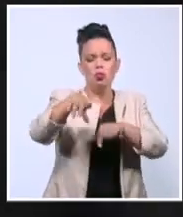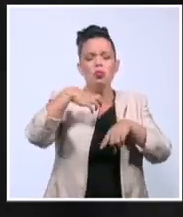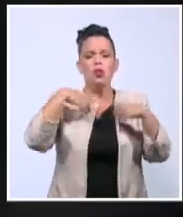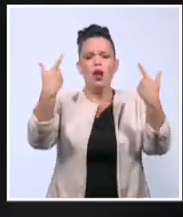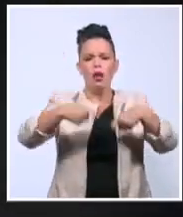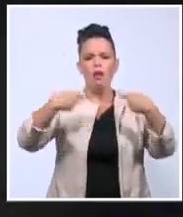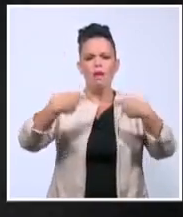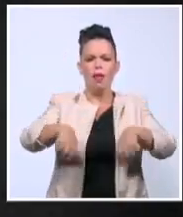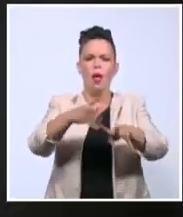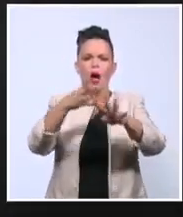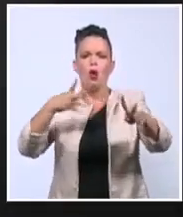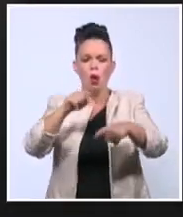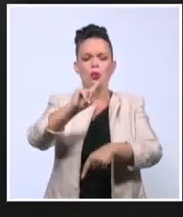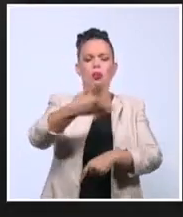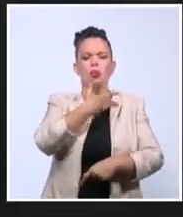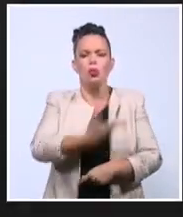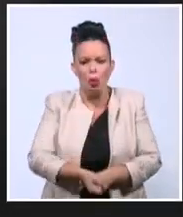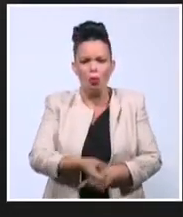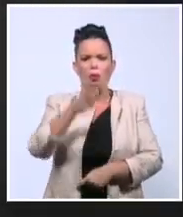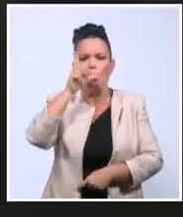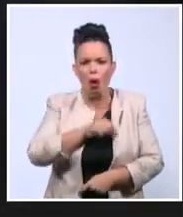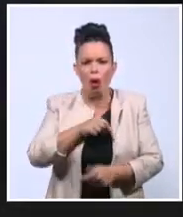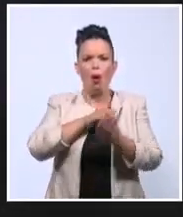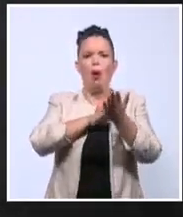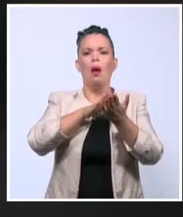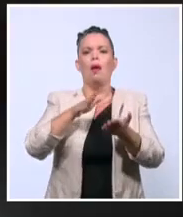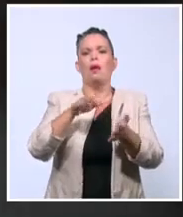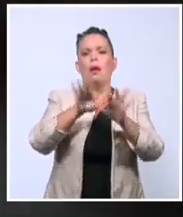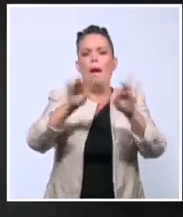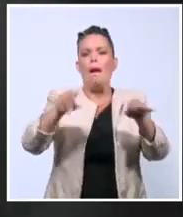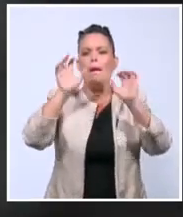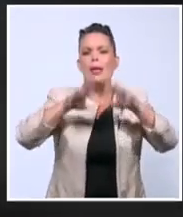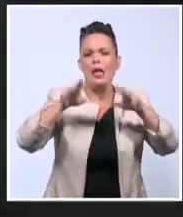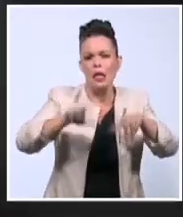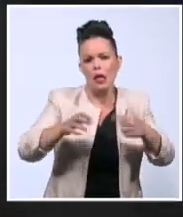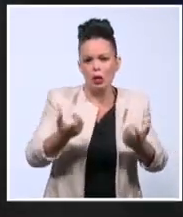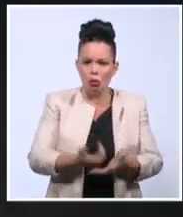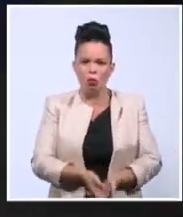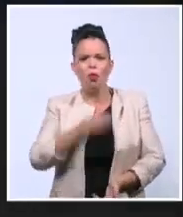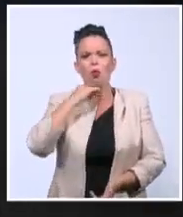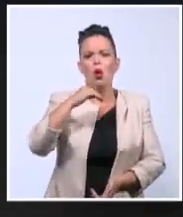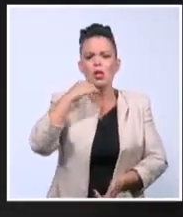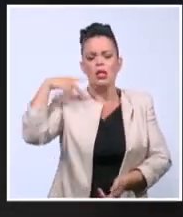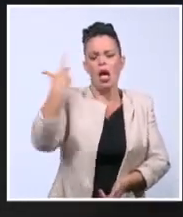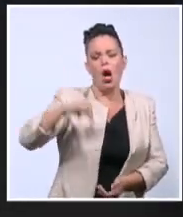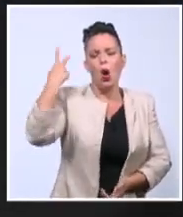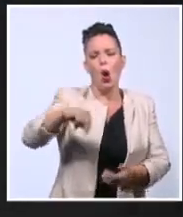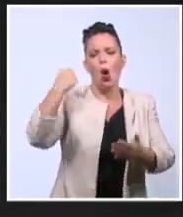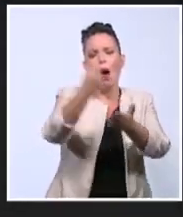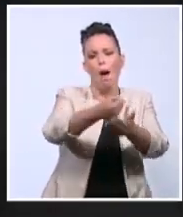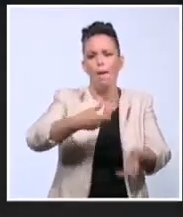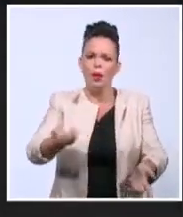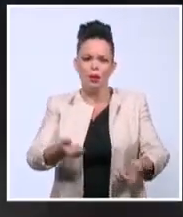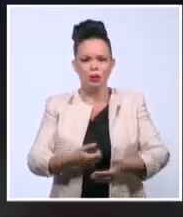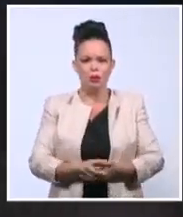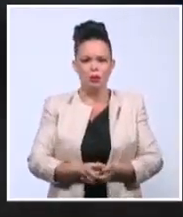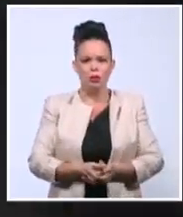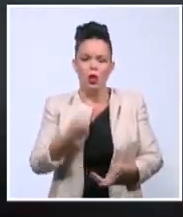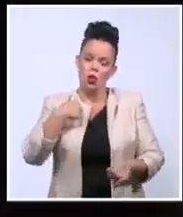y sufriendo y por el perrito por eso por eso vamos a seguir